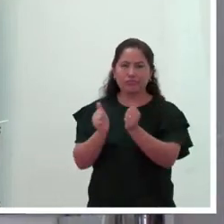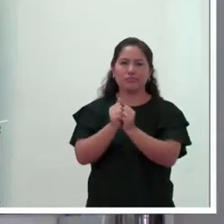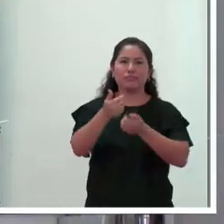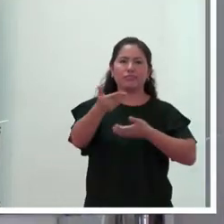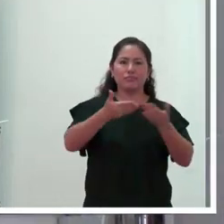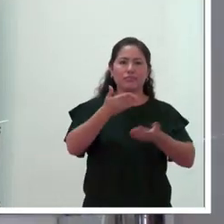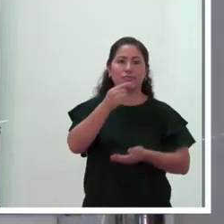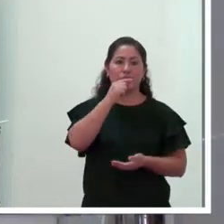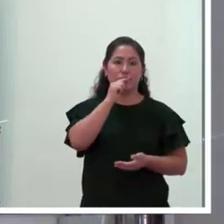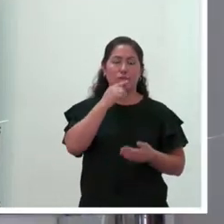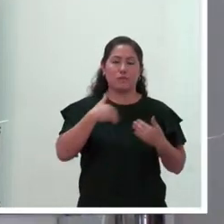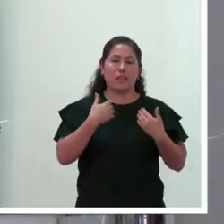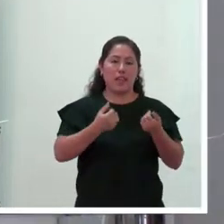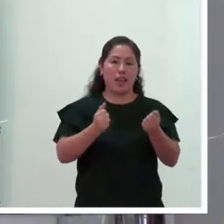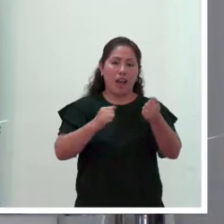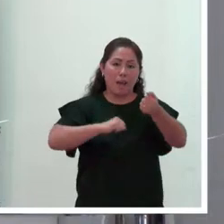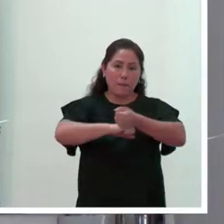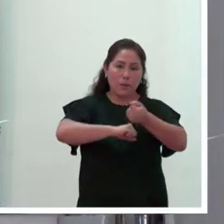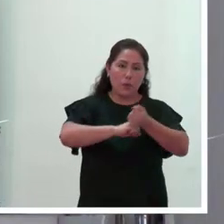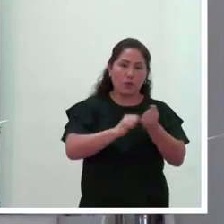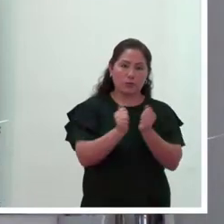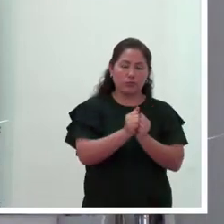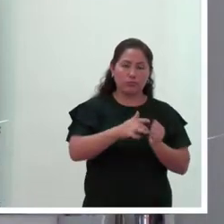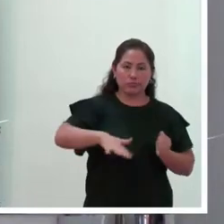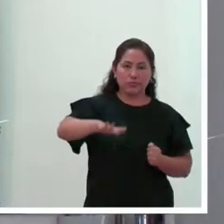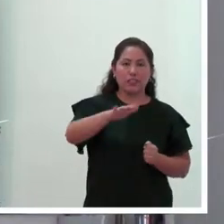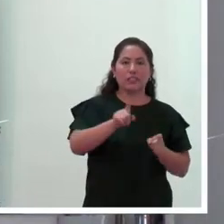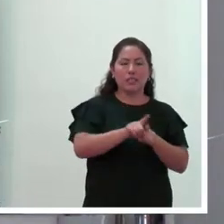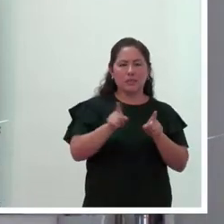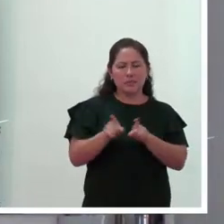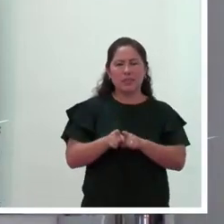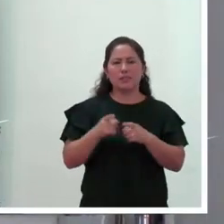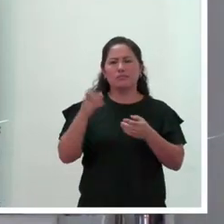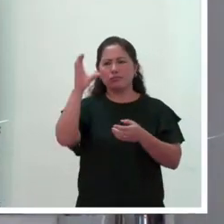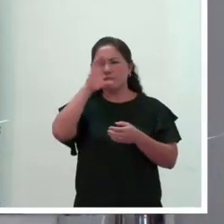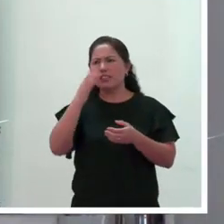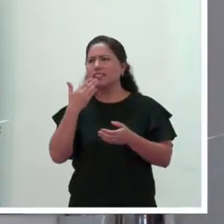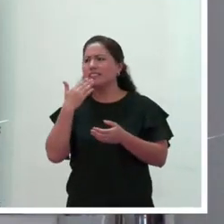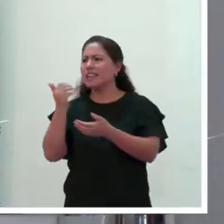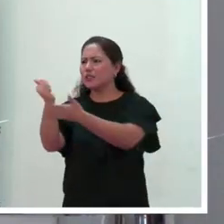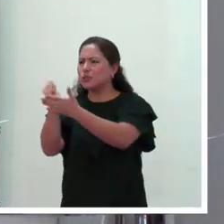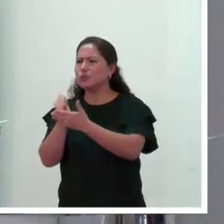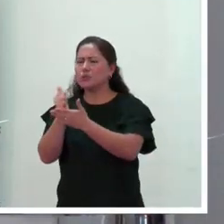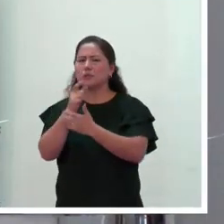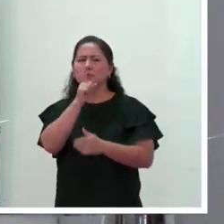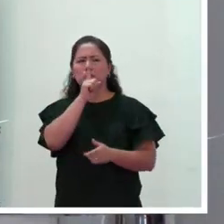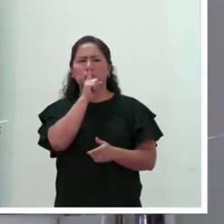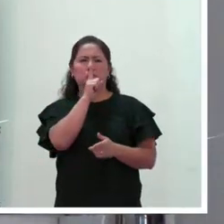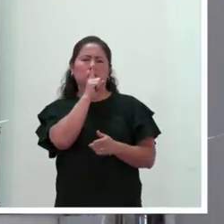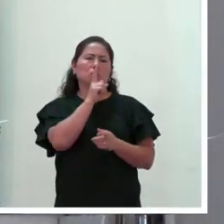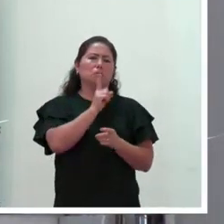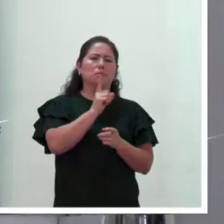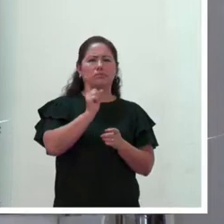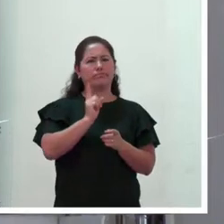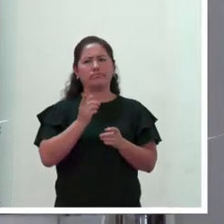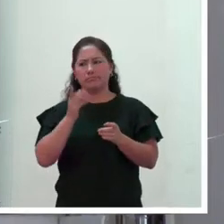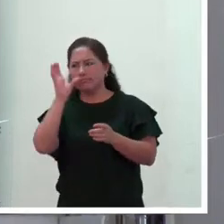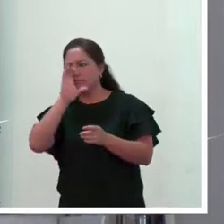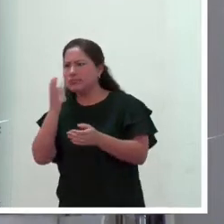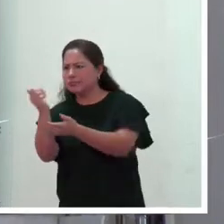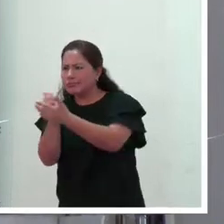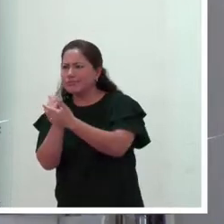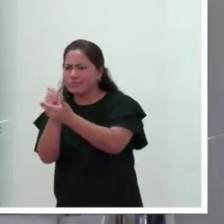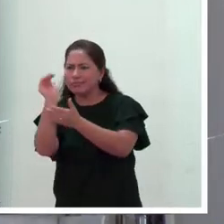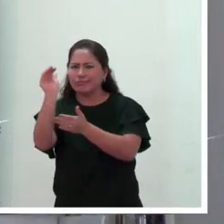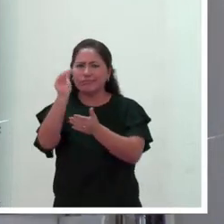Podamos ser apoyo y también buscar ayuda si necesitamos. No nos quedemos calladas. Y entonces, por eso les